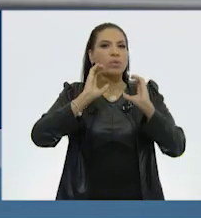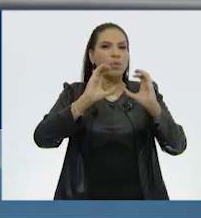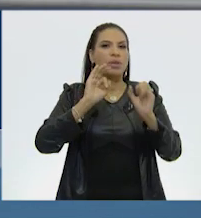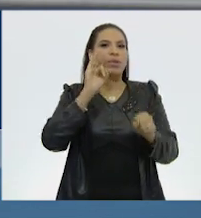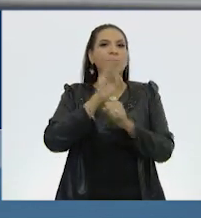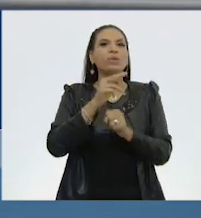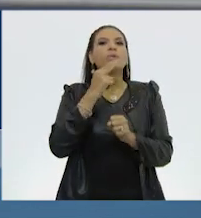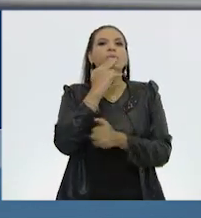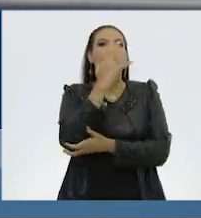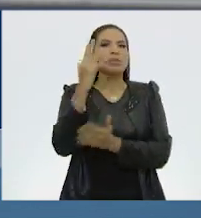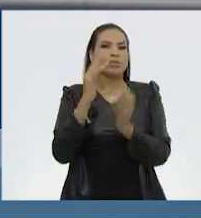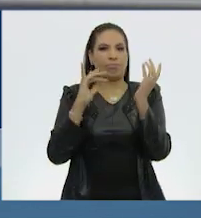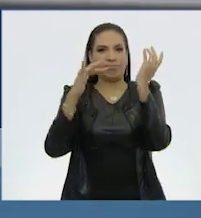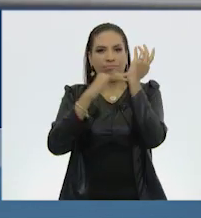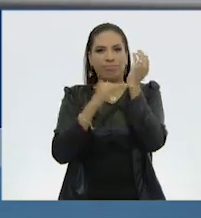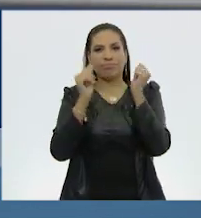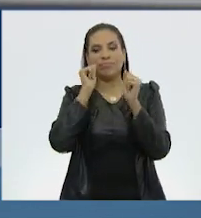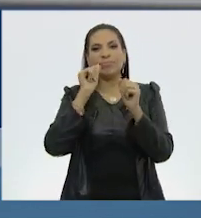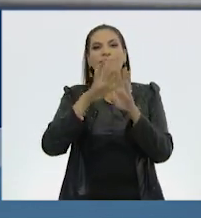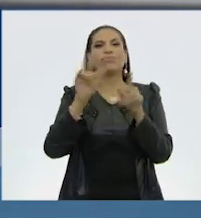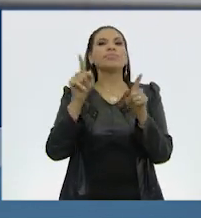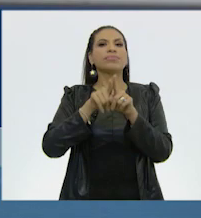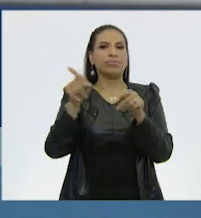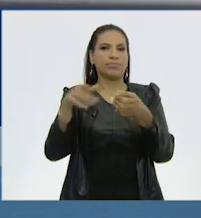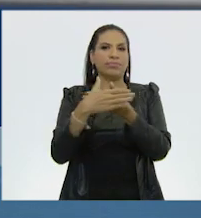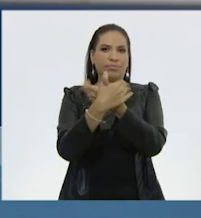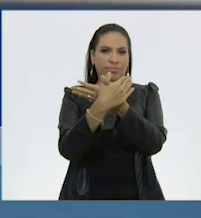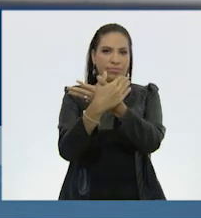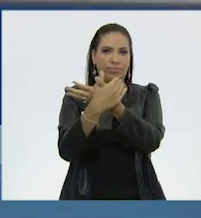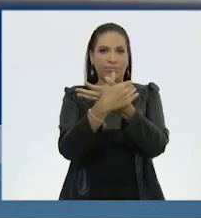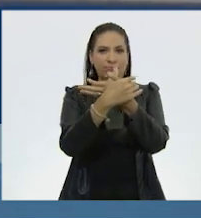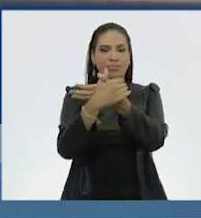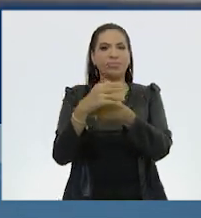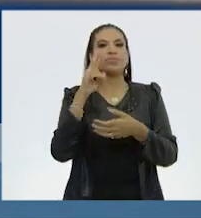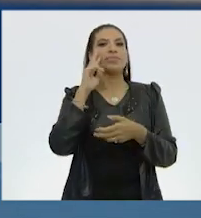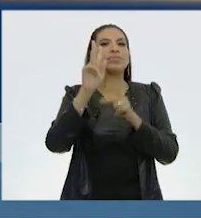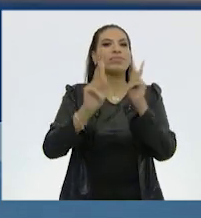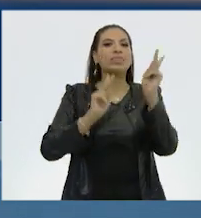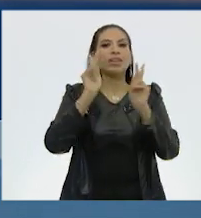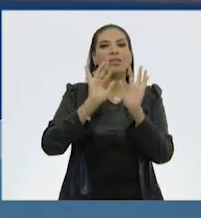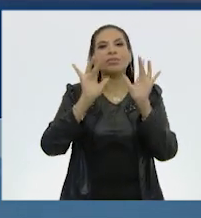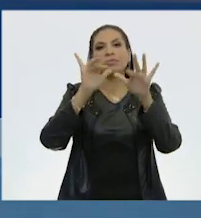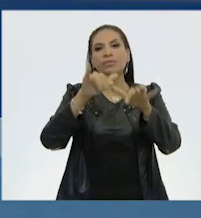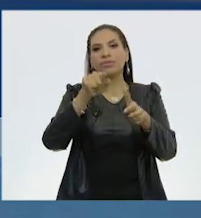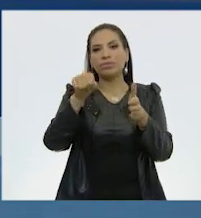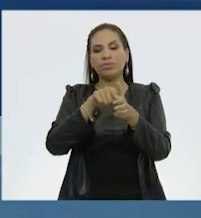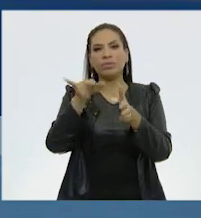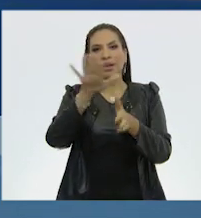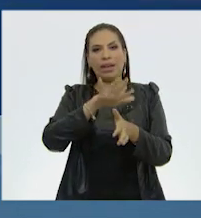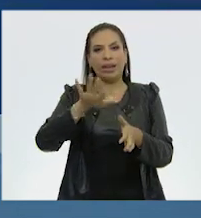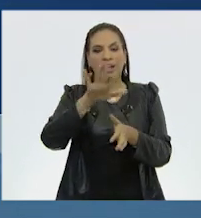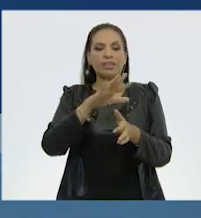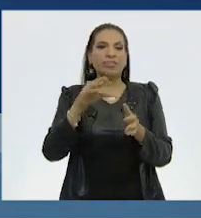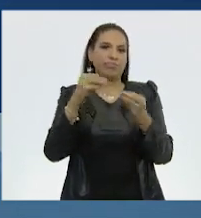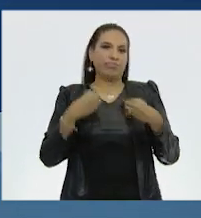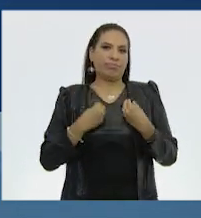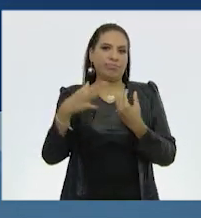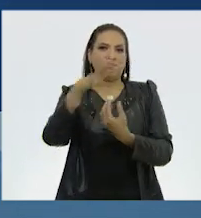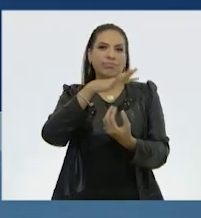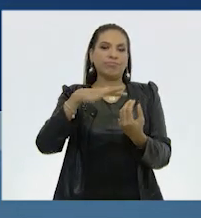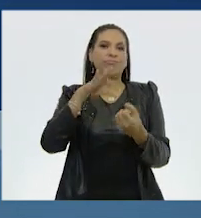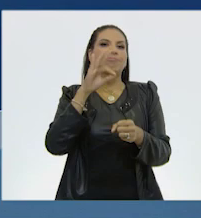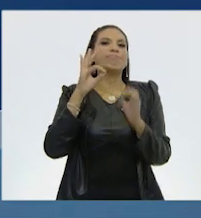protege con el fin de que cuando las mariposas monarca visiten el lugar, estén en su hábitat y se